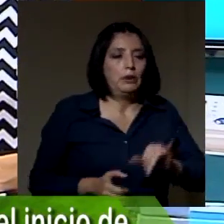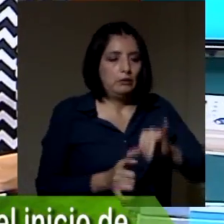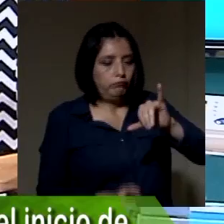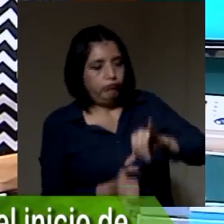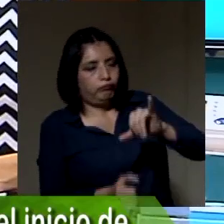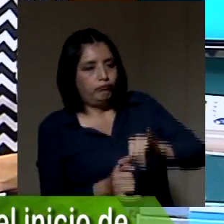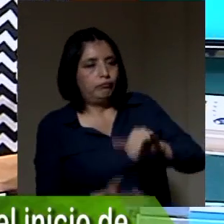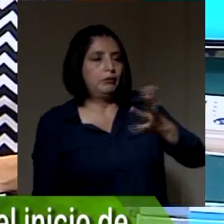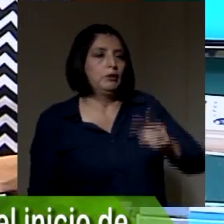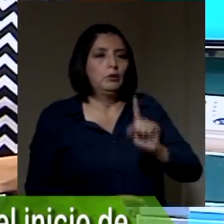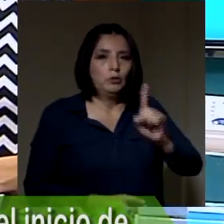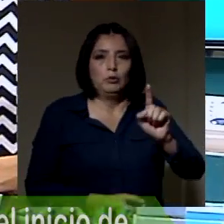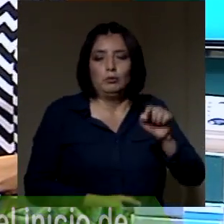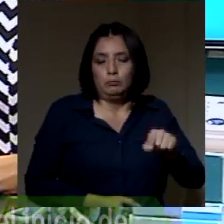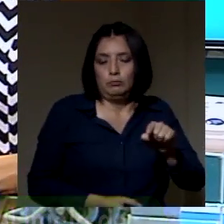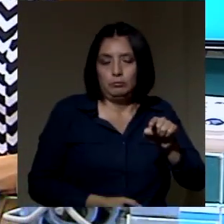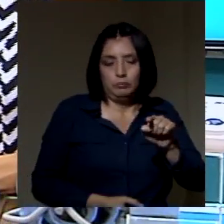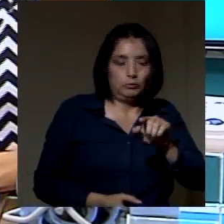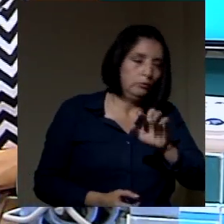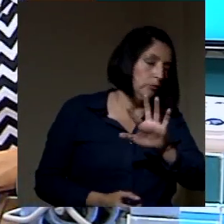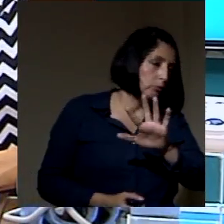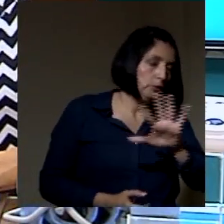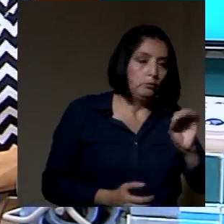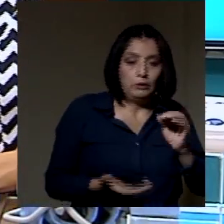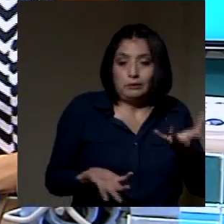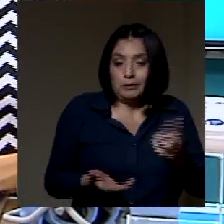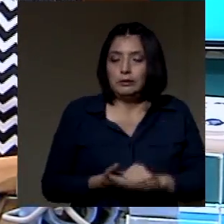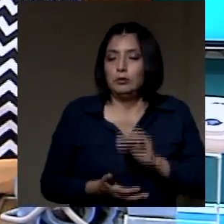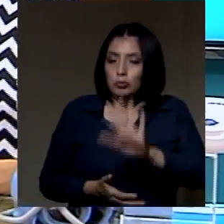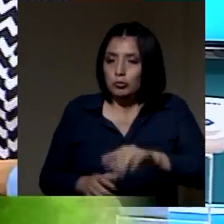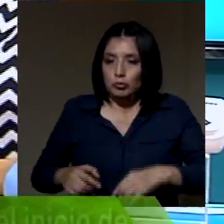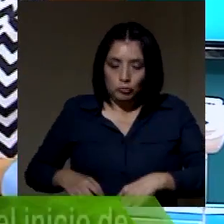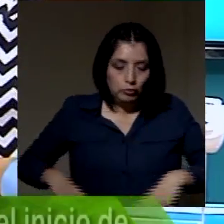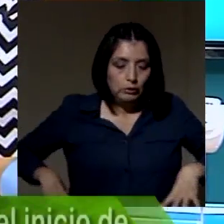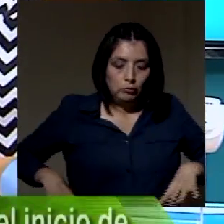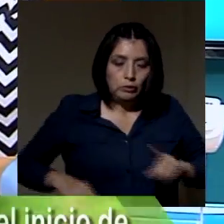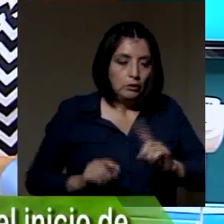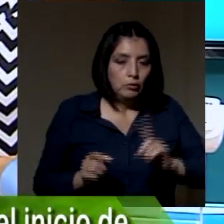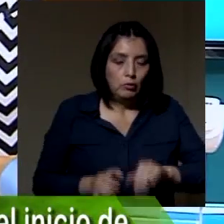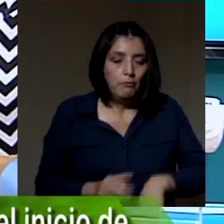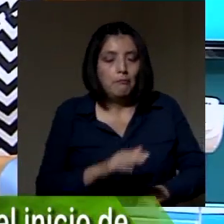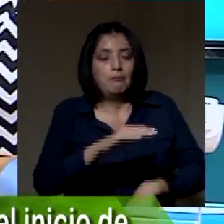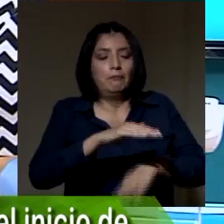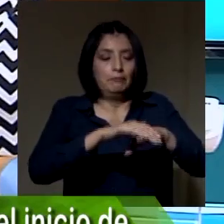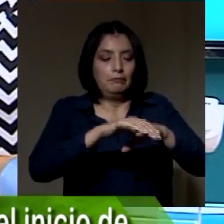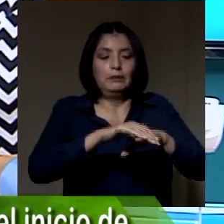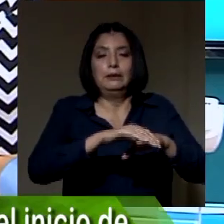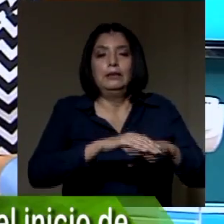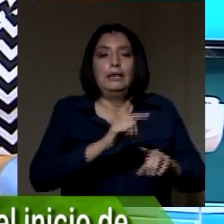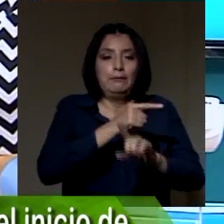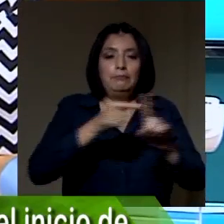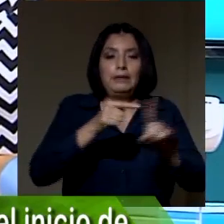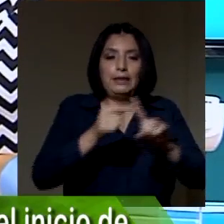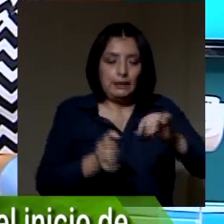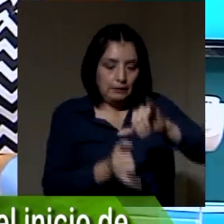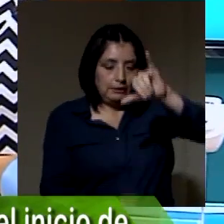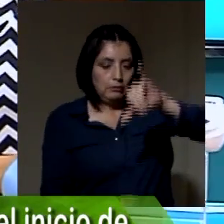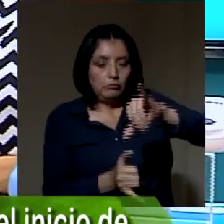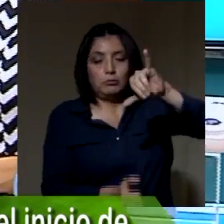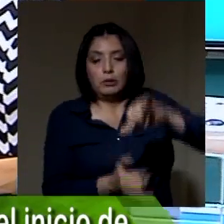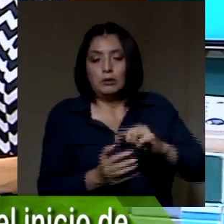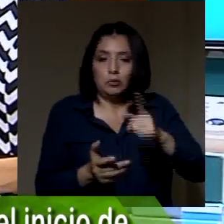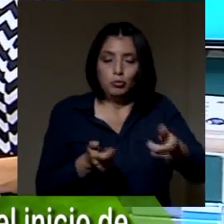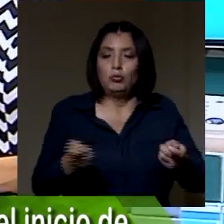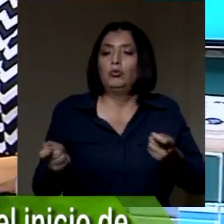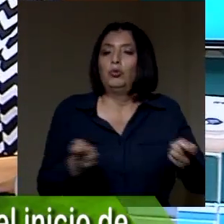y medio de talla. Entonces, no se olvide, su cintura no tiene que medir más de la mitad de su talla. De esta manera, usted